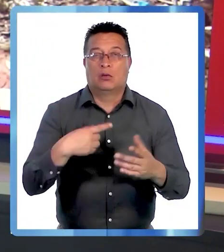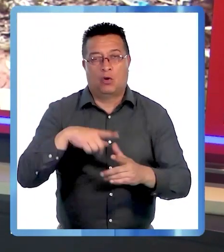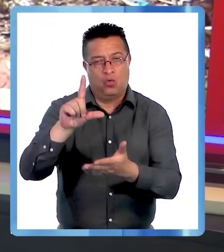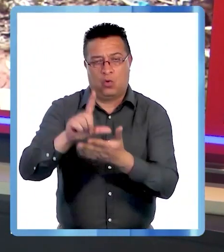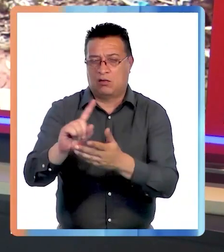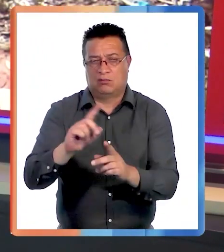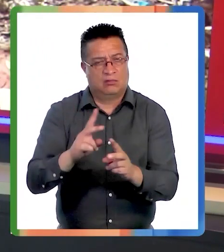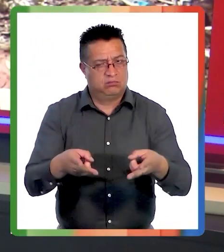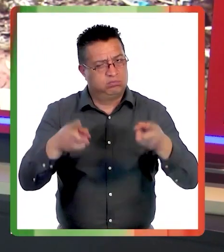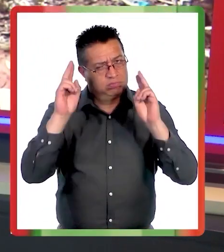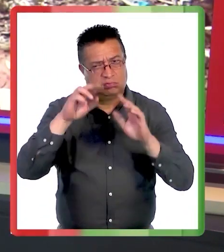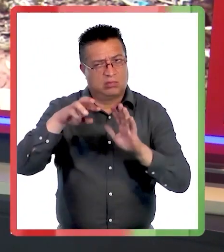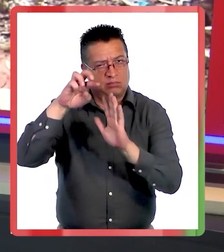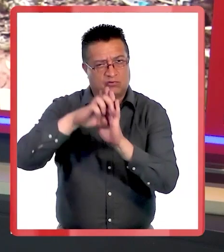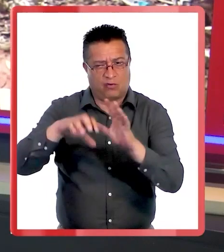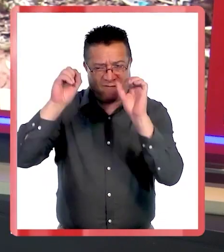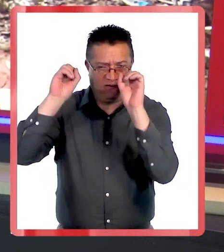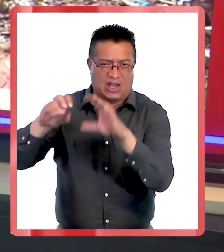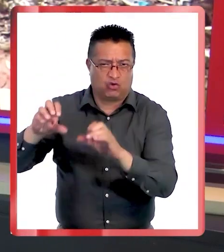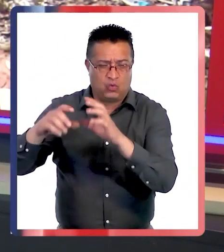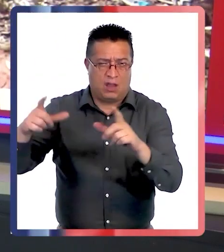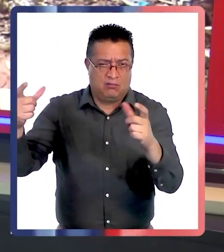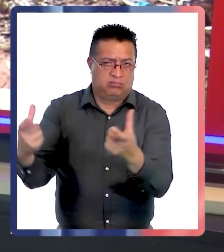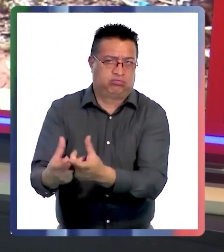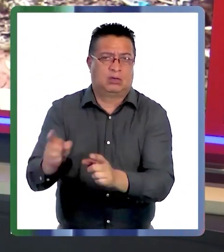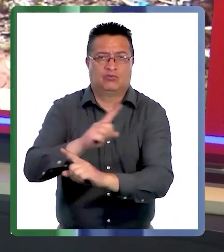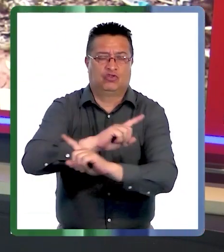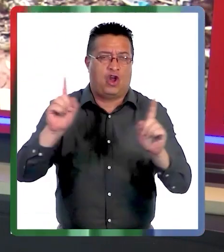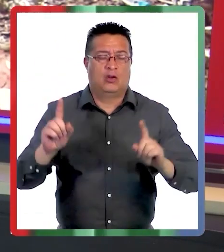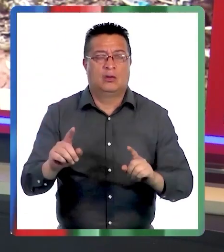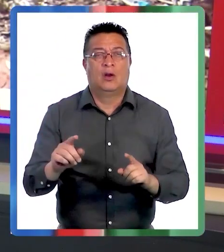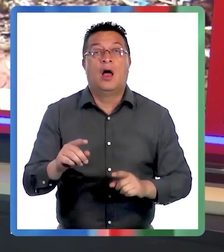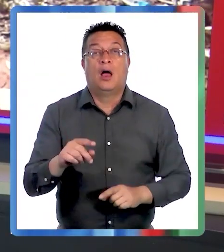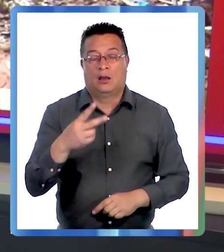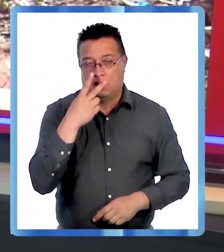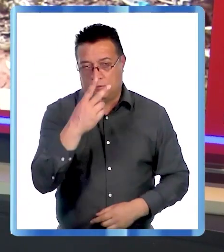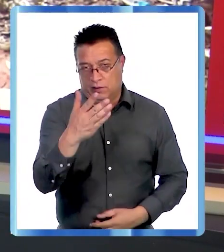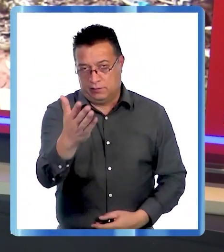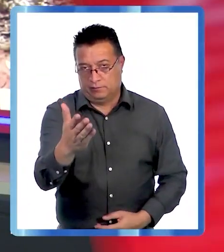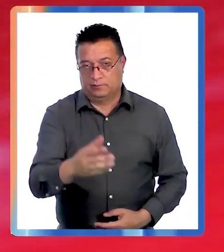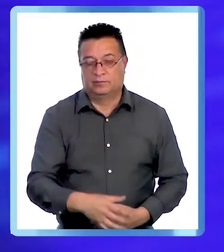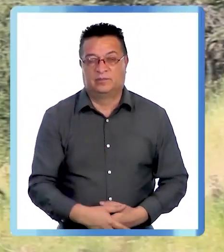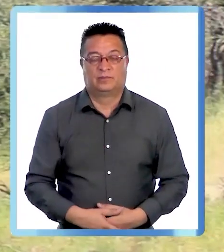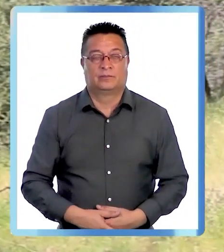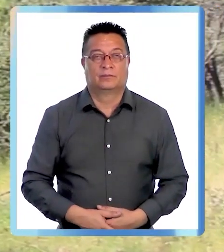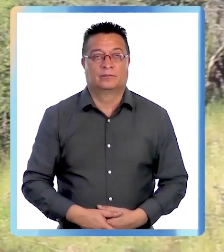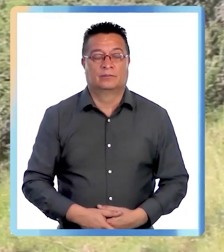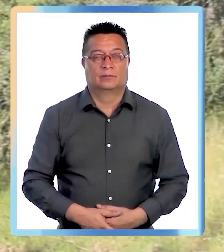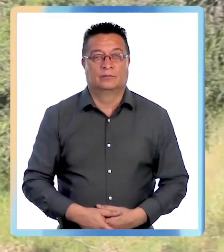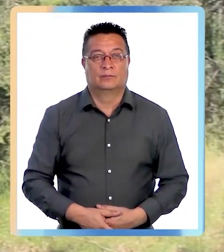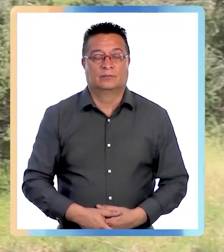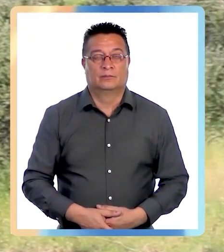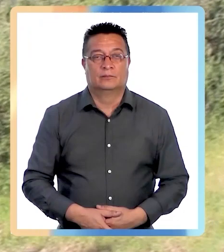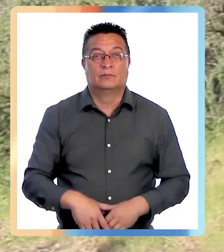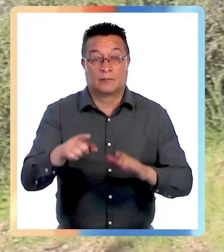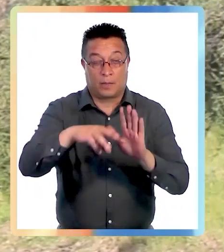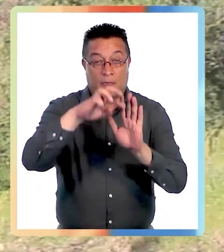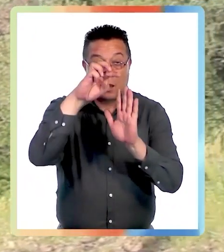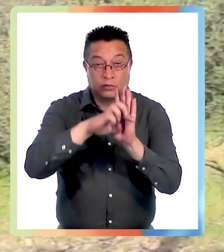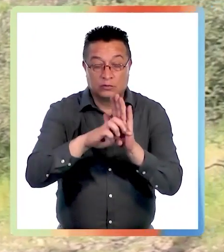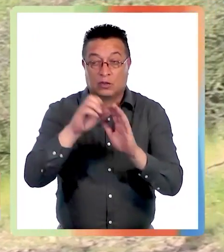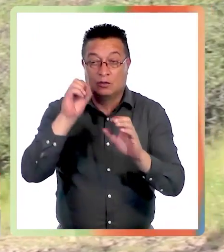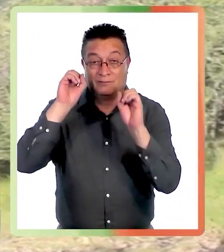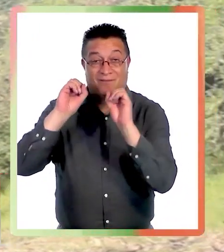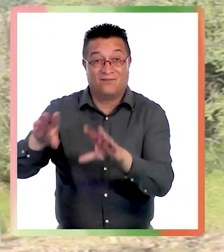apto para un proyecto de estas características. TV5 nos cuenta. El proyecto de